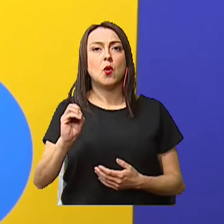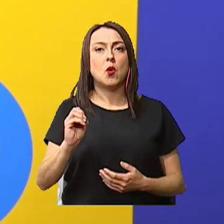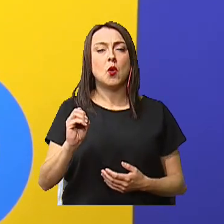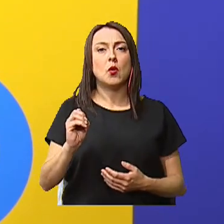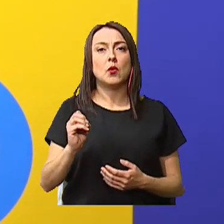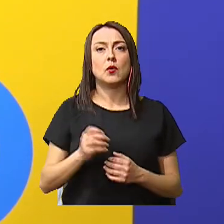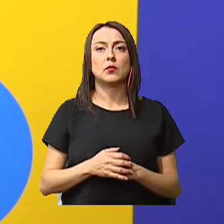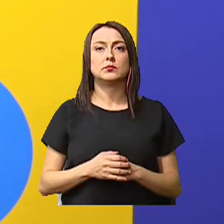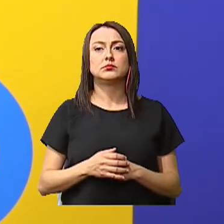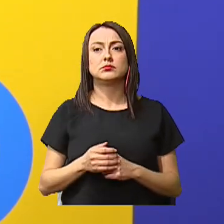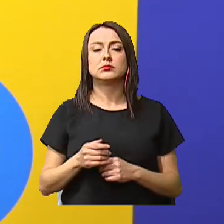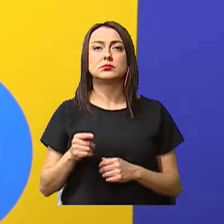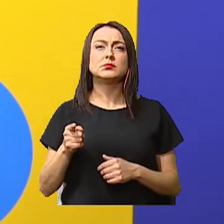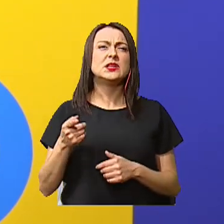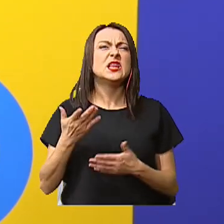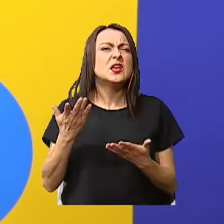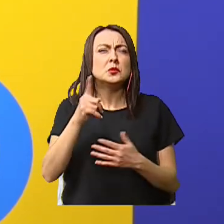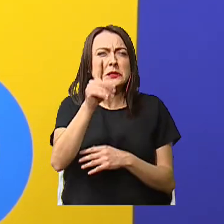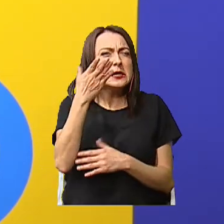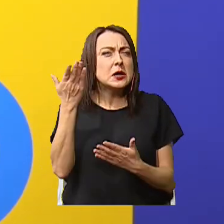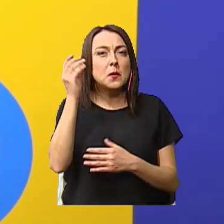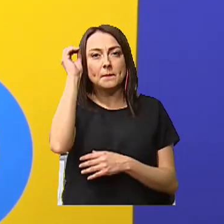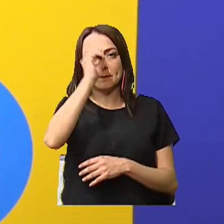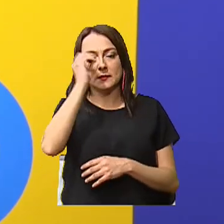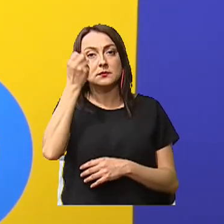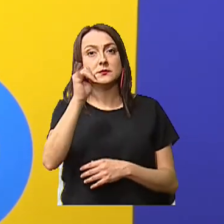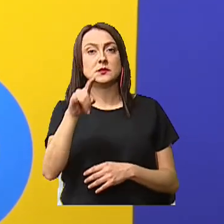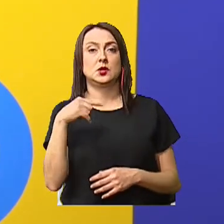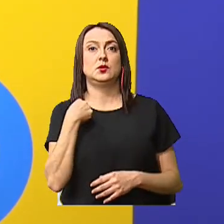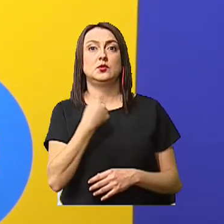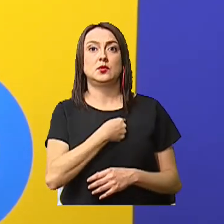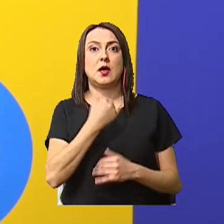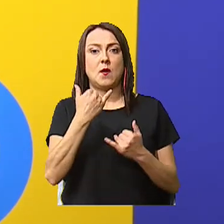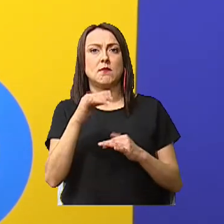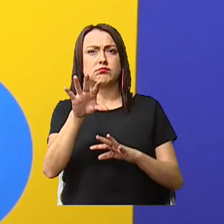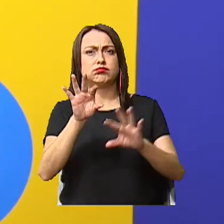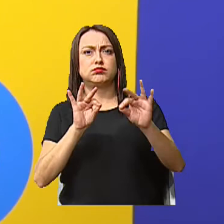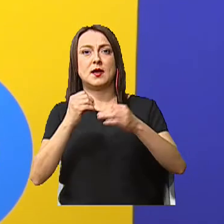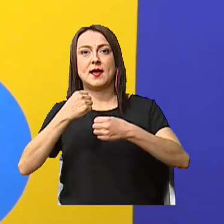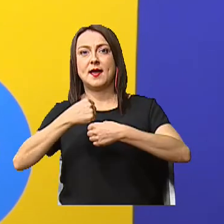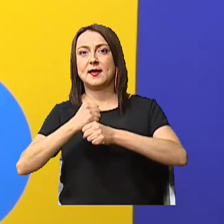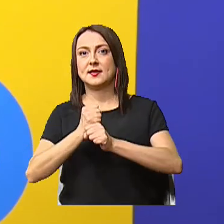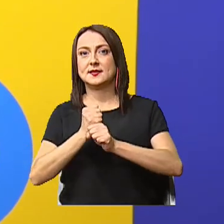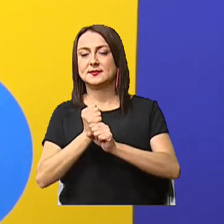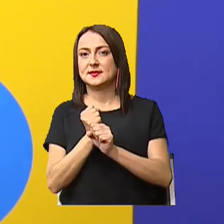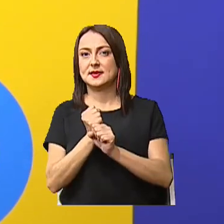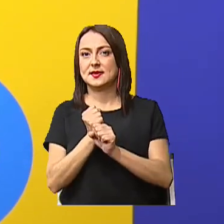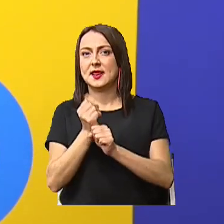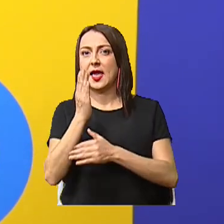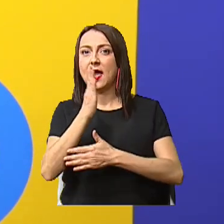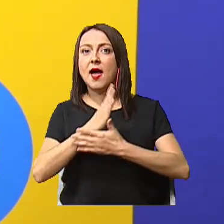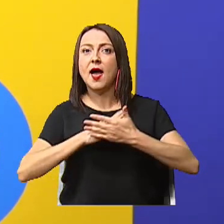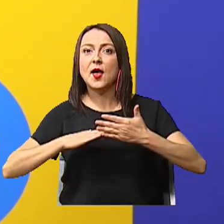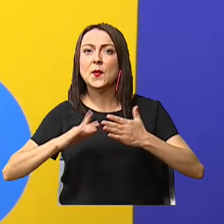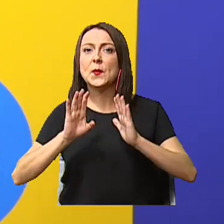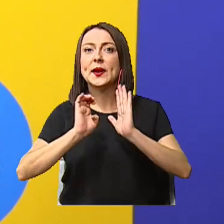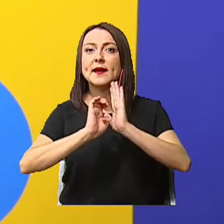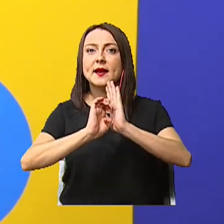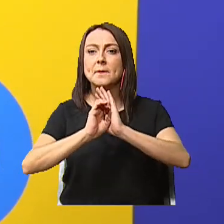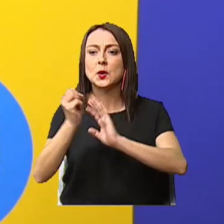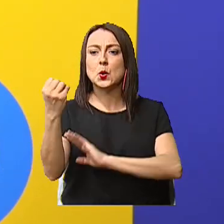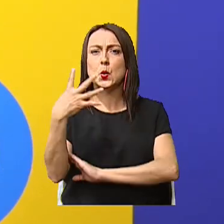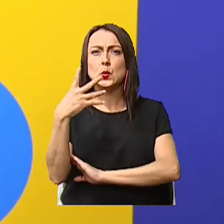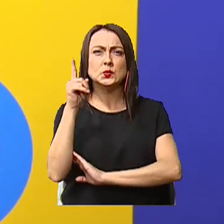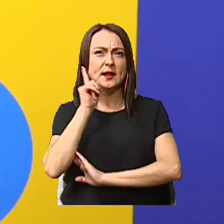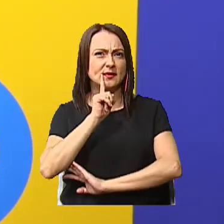linterna, ¿verdad? Entonces, ¿qué les parece si los invito a elaborar un dispositivo de un ejemplo de luz